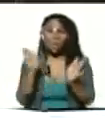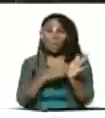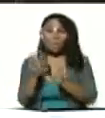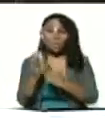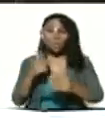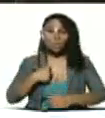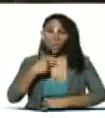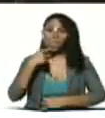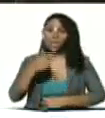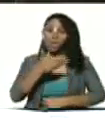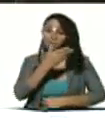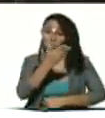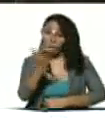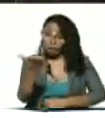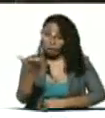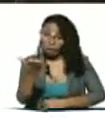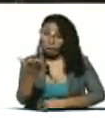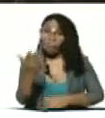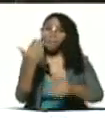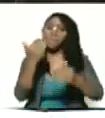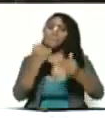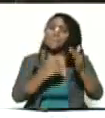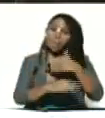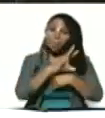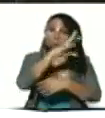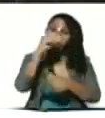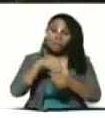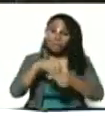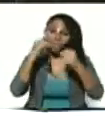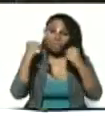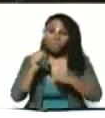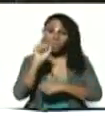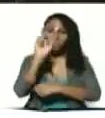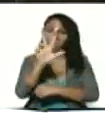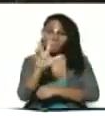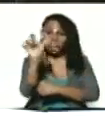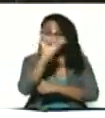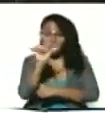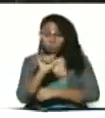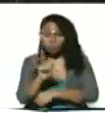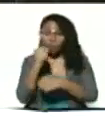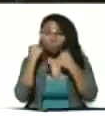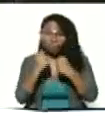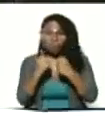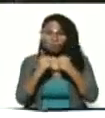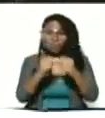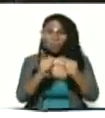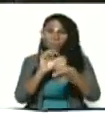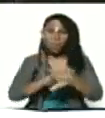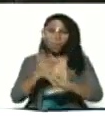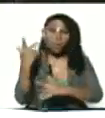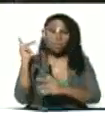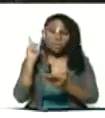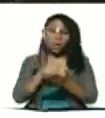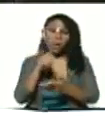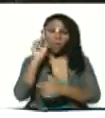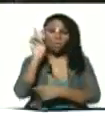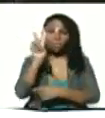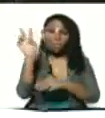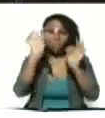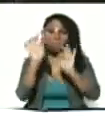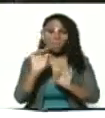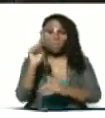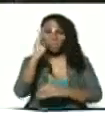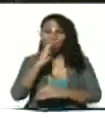dije a ustedes vamos a cuarentena radical tres semanas seguidas porque llegó las dos cepas